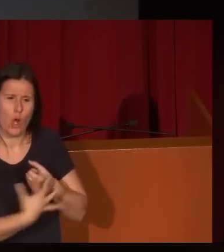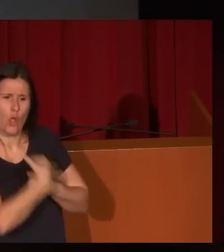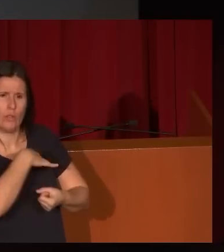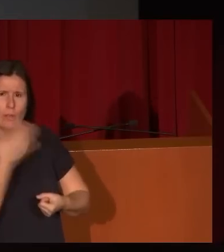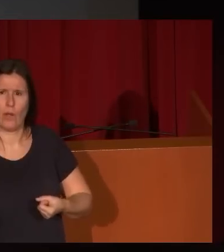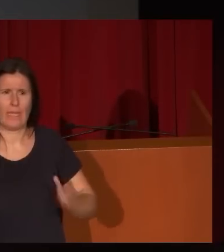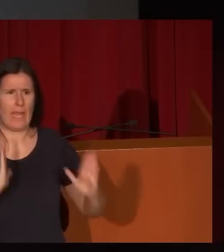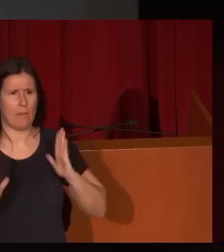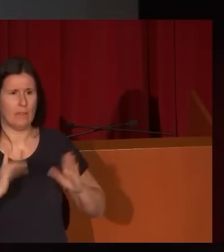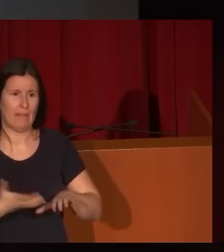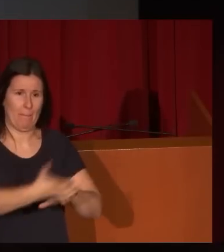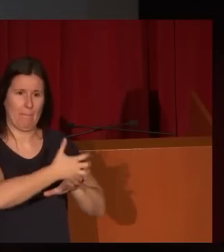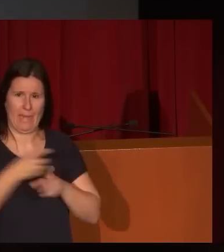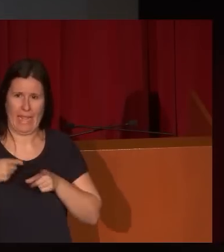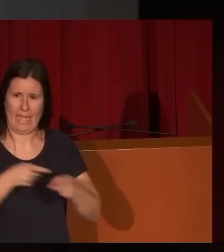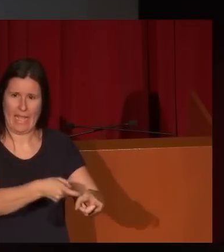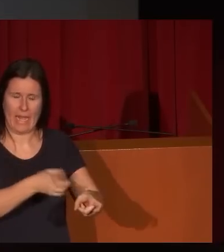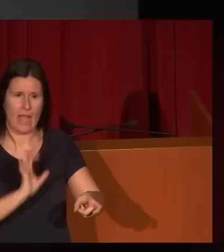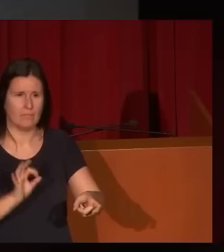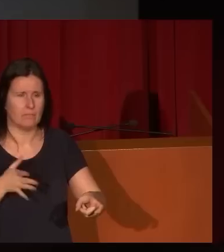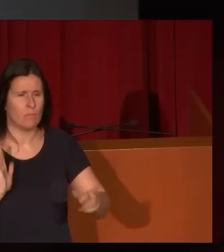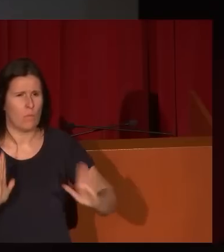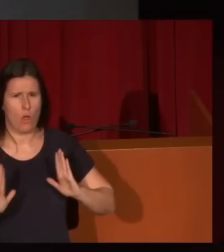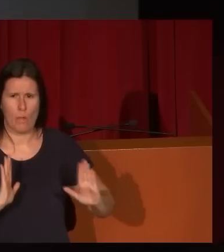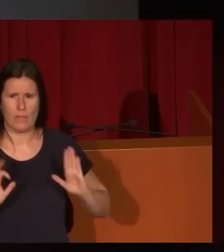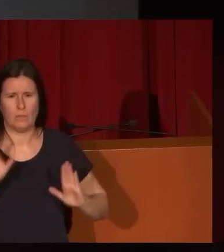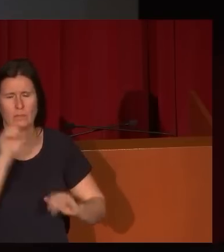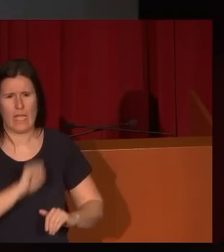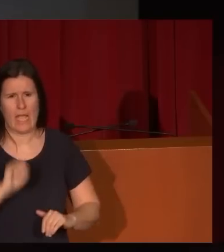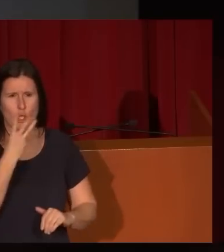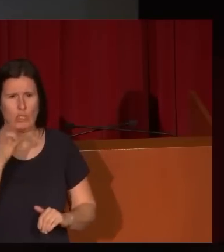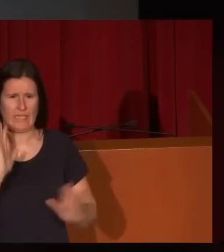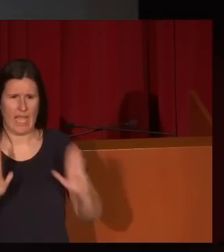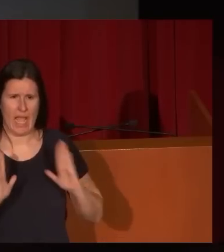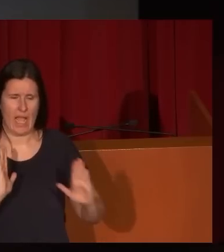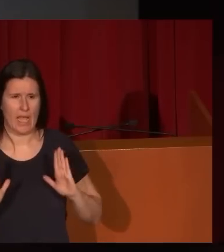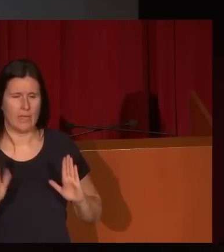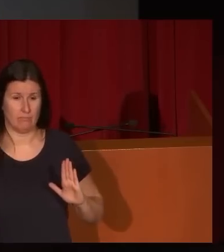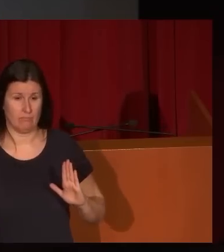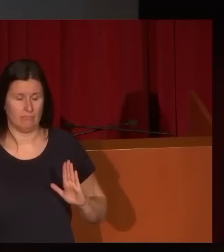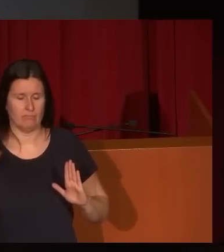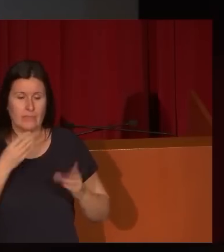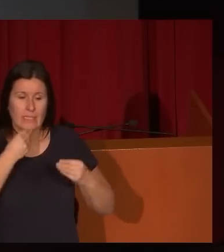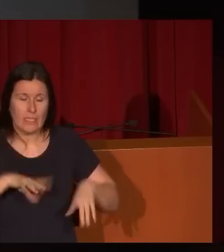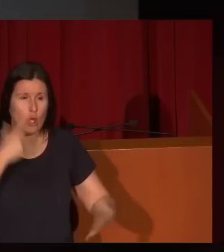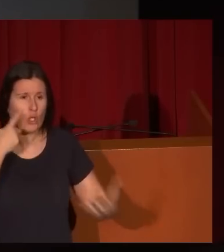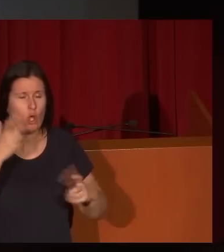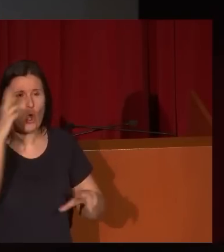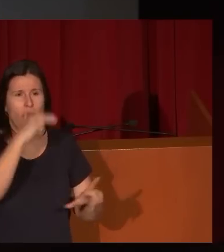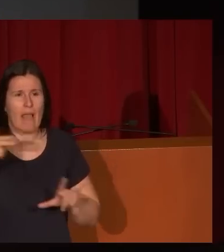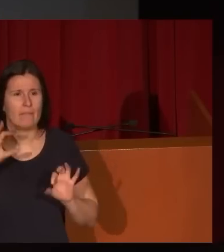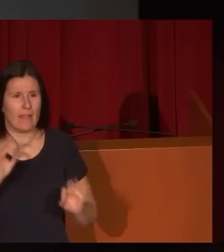de preguerra, en el momento de los años 30, en que realmente la historiografía del arte,